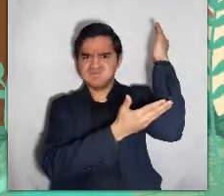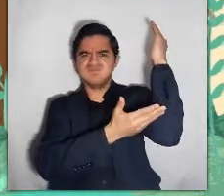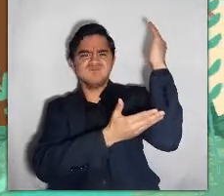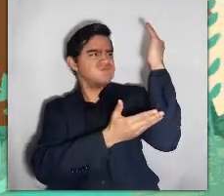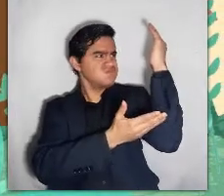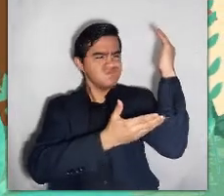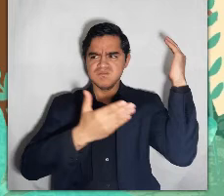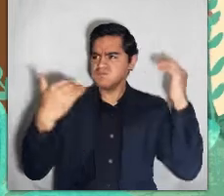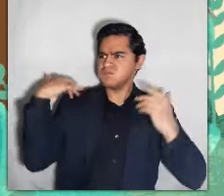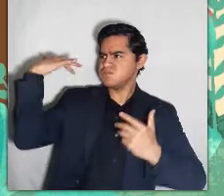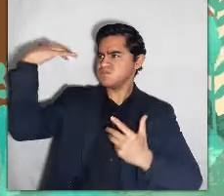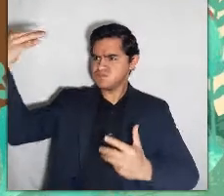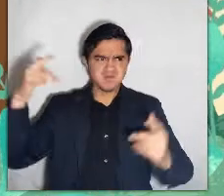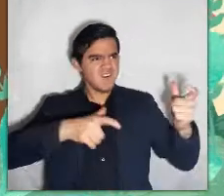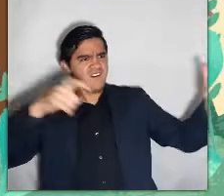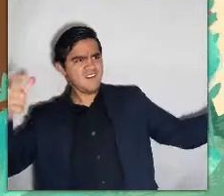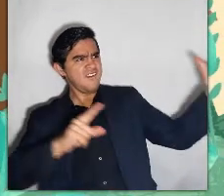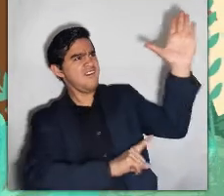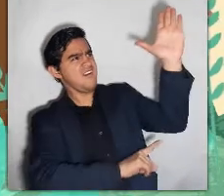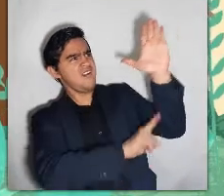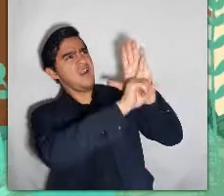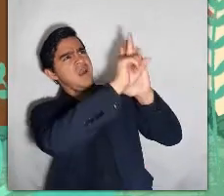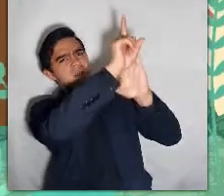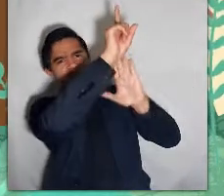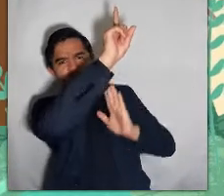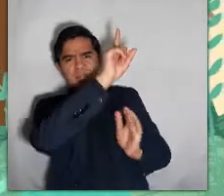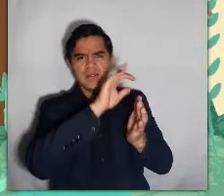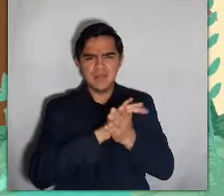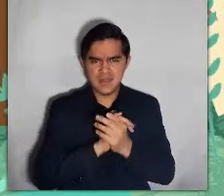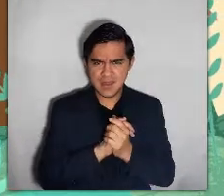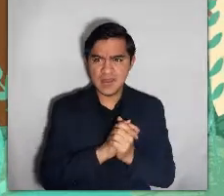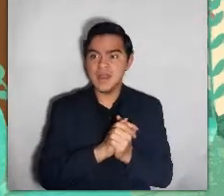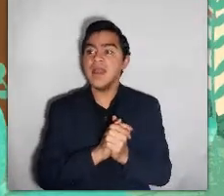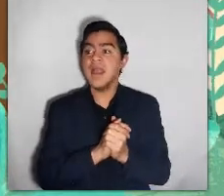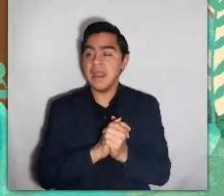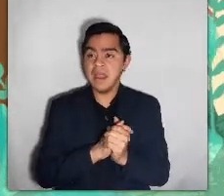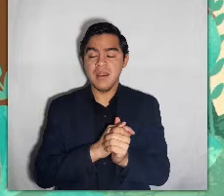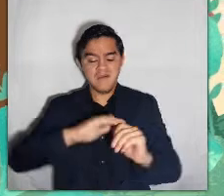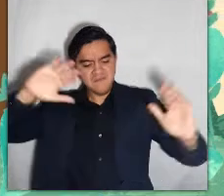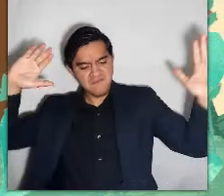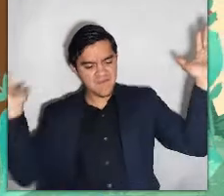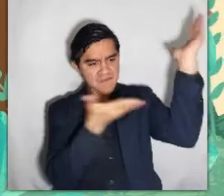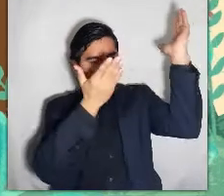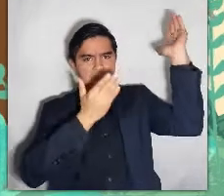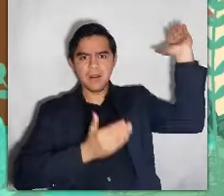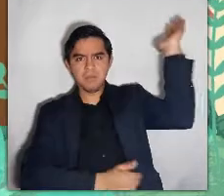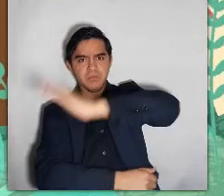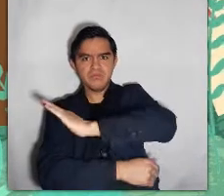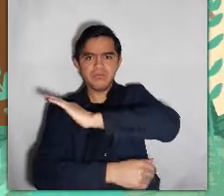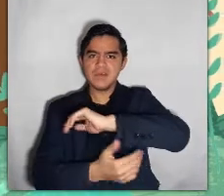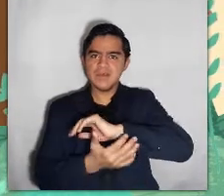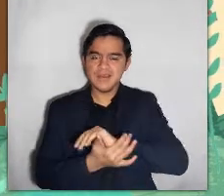y rígidos de todos los que encontraba en los bosques. Buscaba árboles altos y grandes y sin